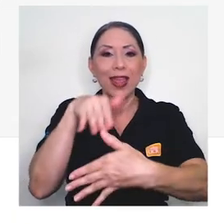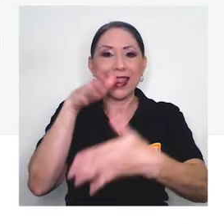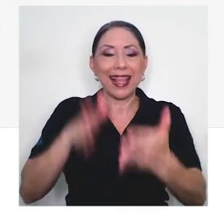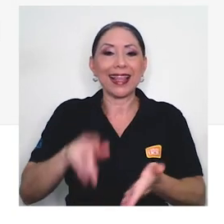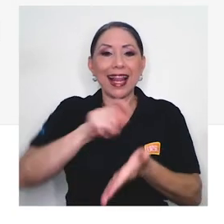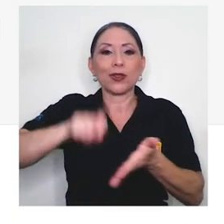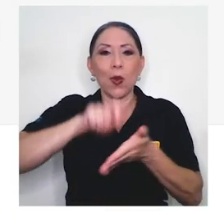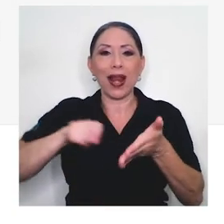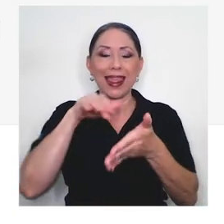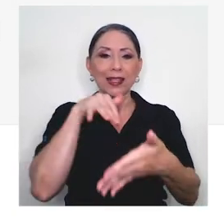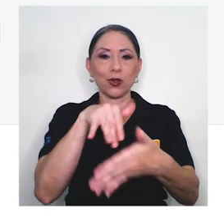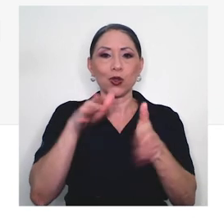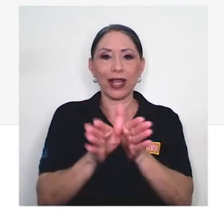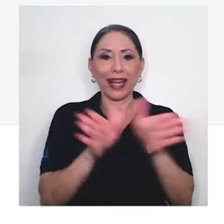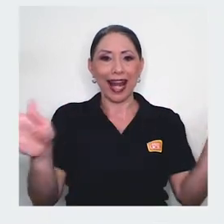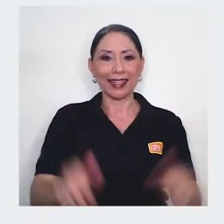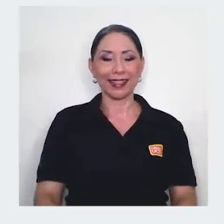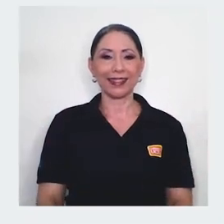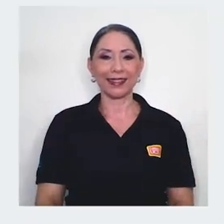Escuela de Estudios Generales.